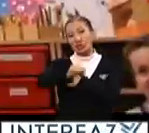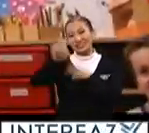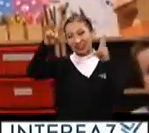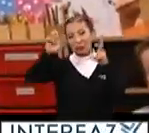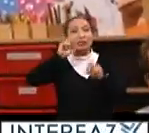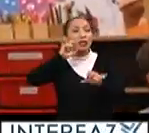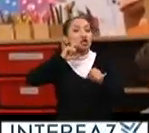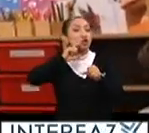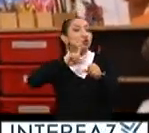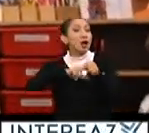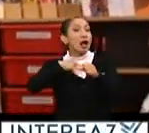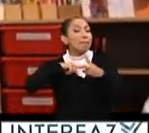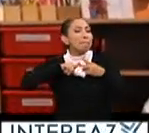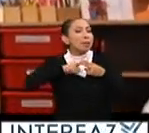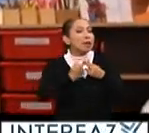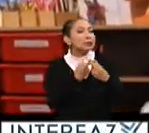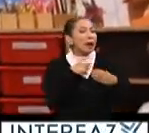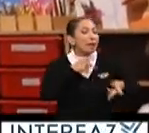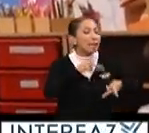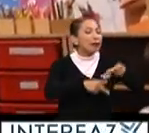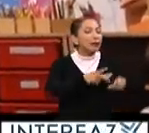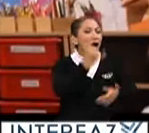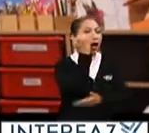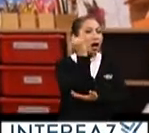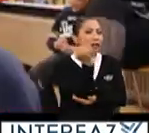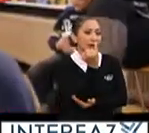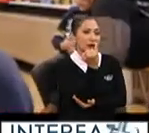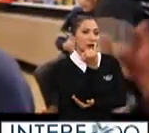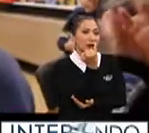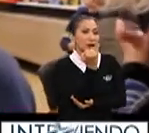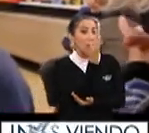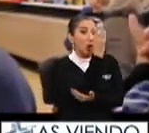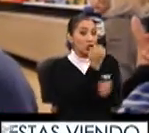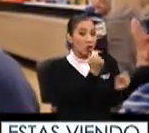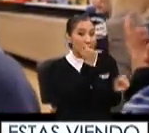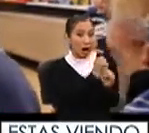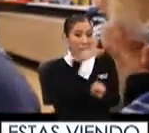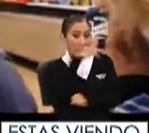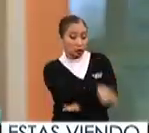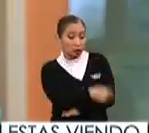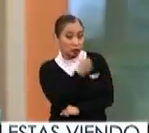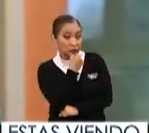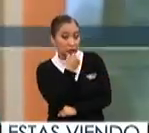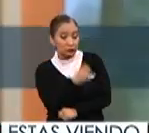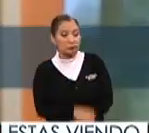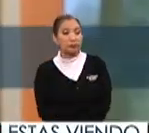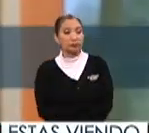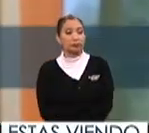sexualidad se comienzan a abordar desde preescolar a los cuatro años de edad.